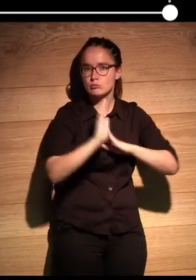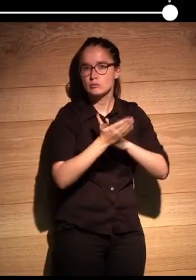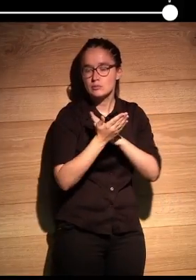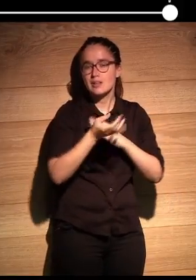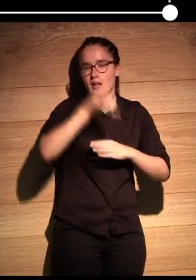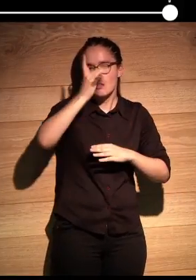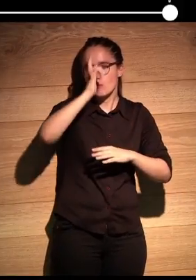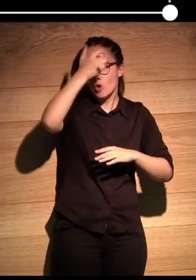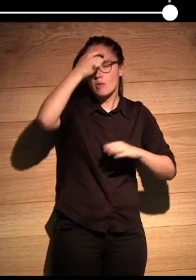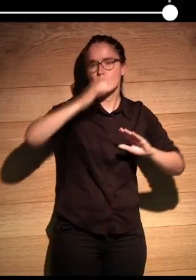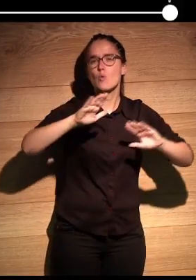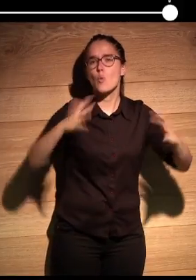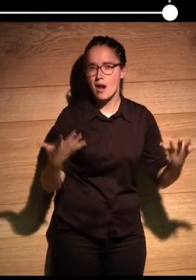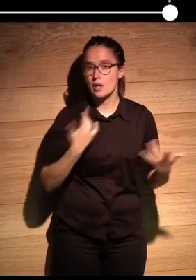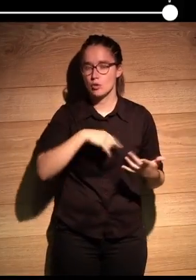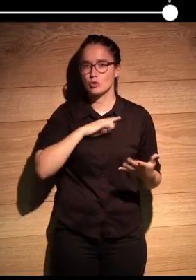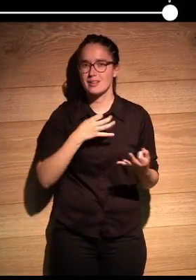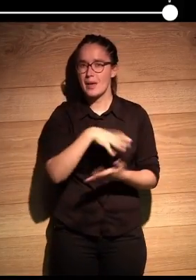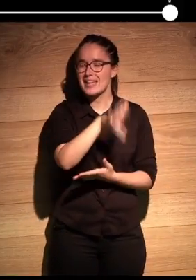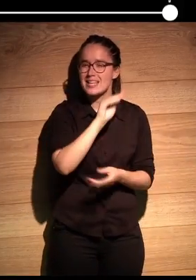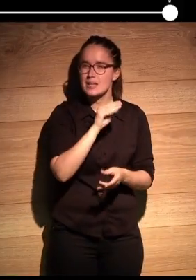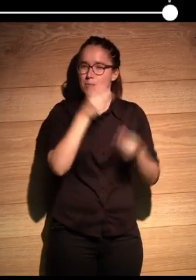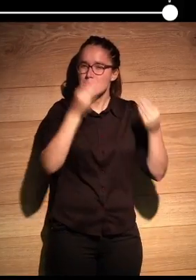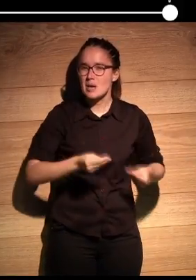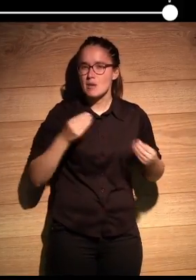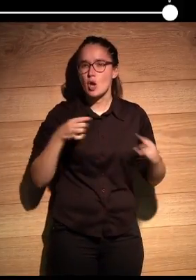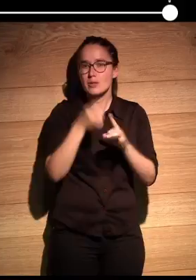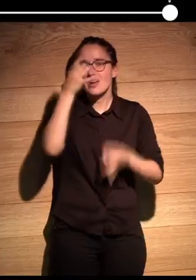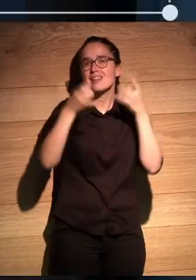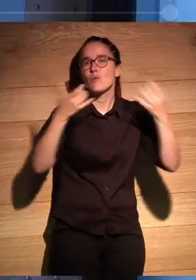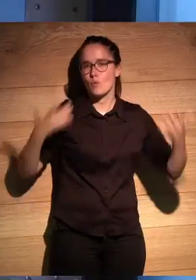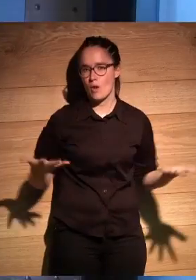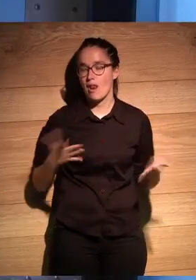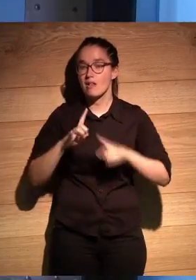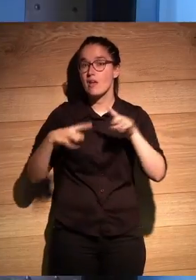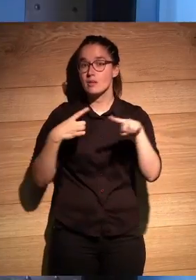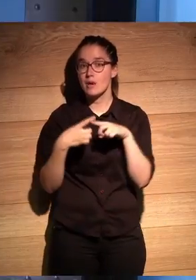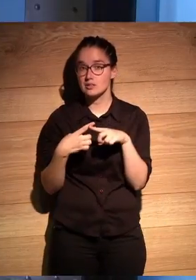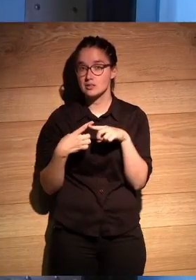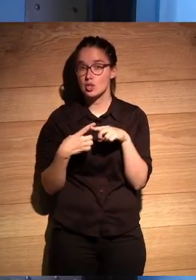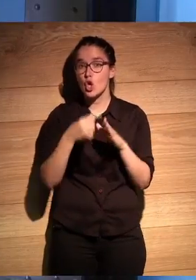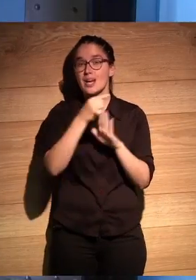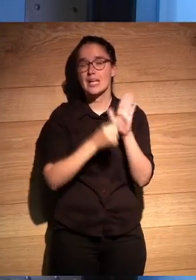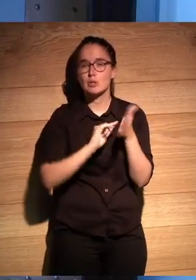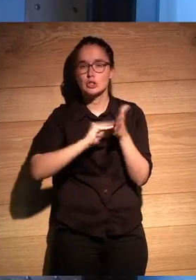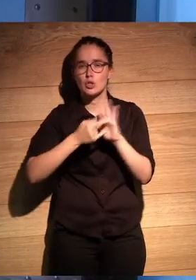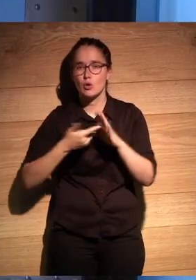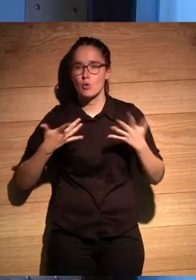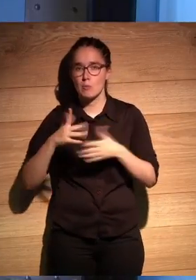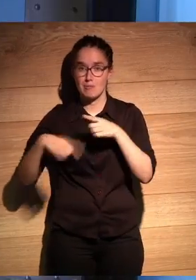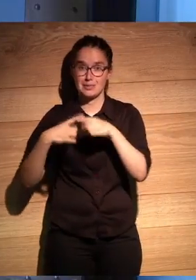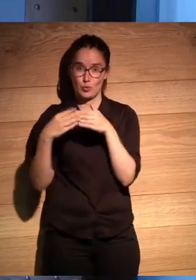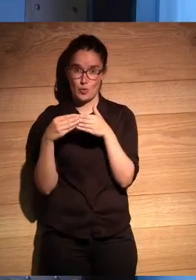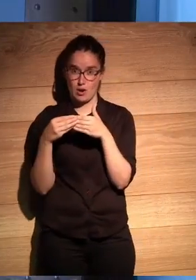conciben esa idea. Nosotros, evidentemente, teníamos que entender muy bien sus objetivos creativos y además, los requerimientos tecnológicos y de